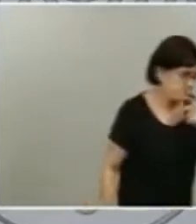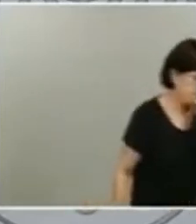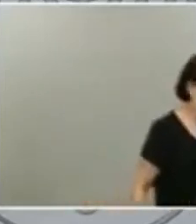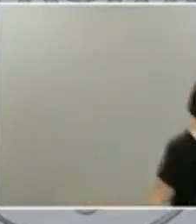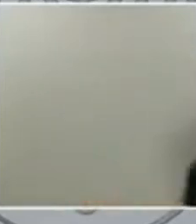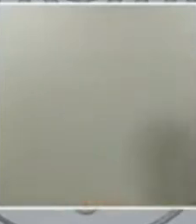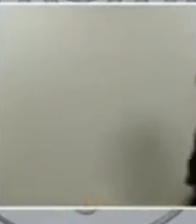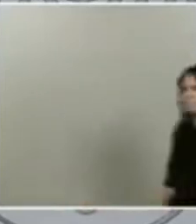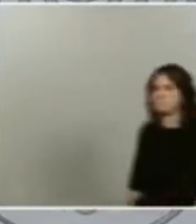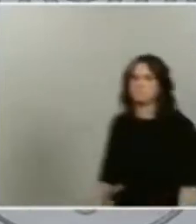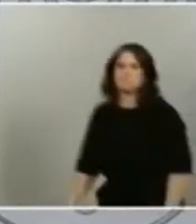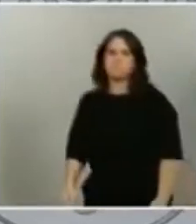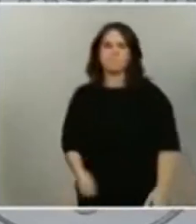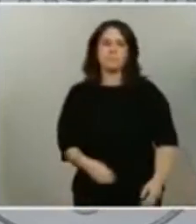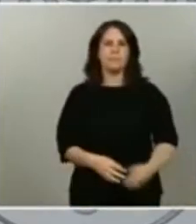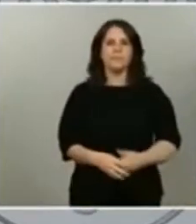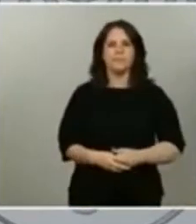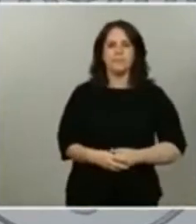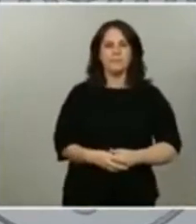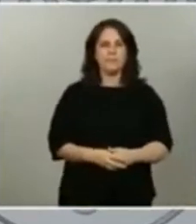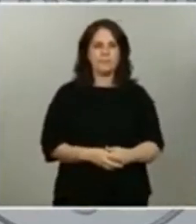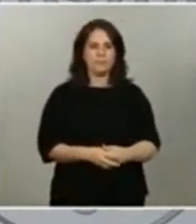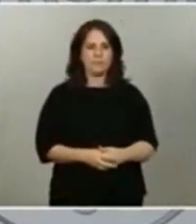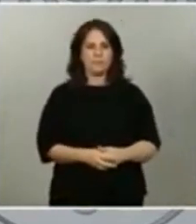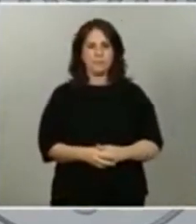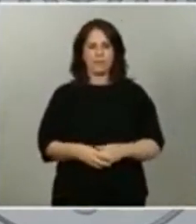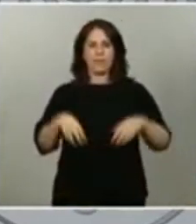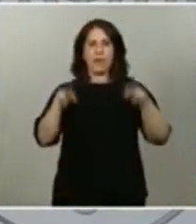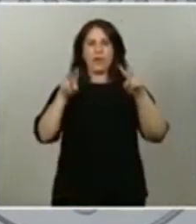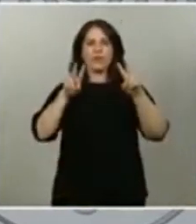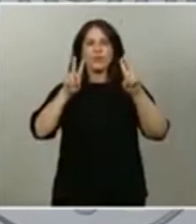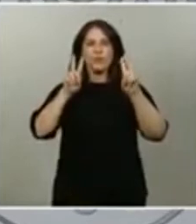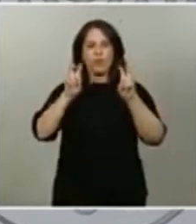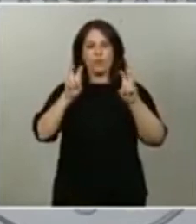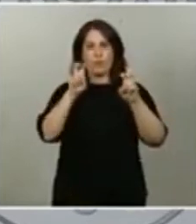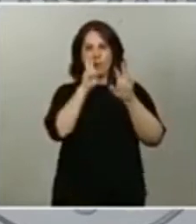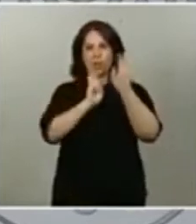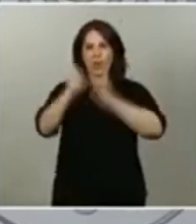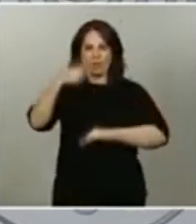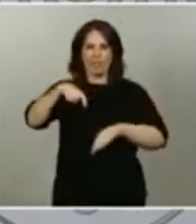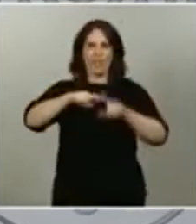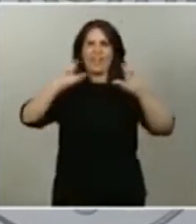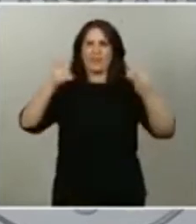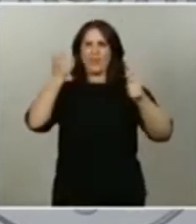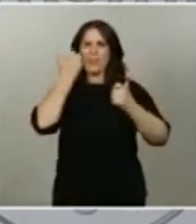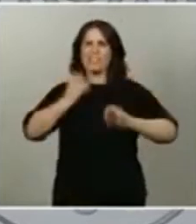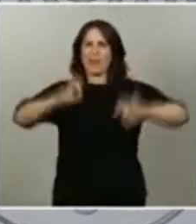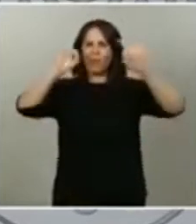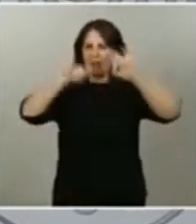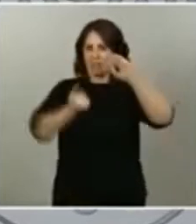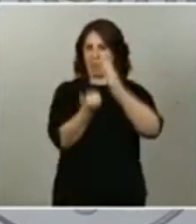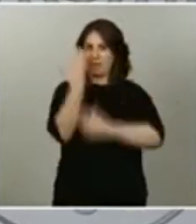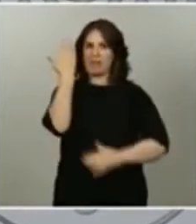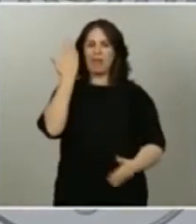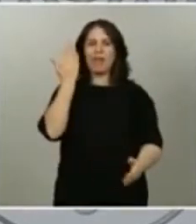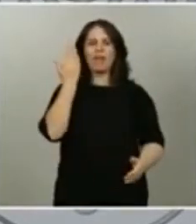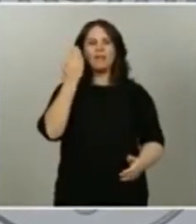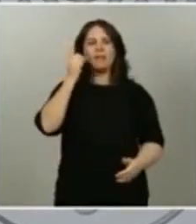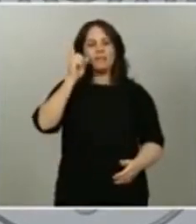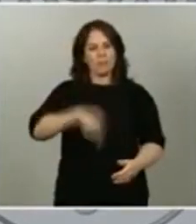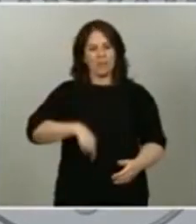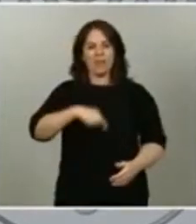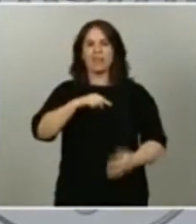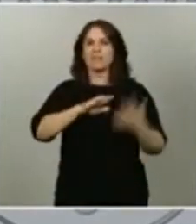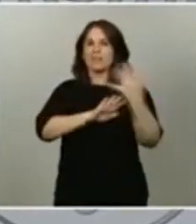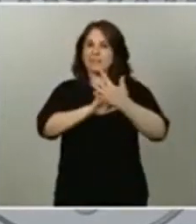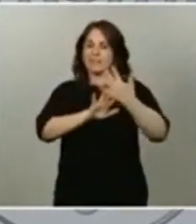En otro orden de cosas, otra novedad importante de la reunión extraordinaria que se ha celebrado esta mañana es que el Consejo de Ministros ha dado